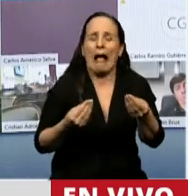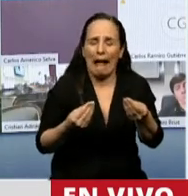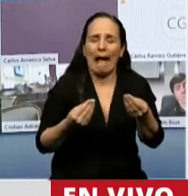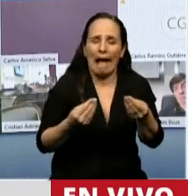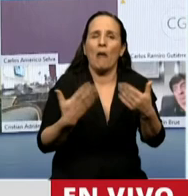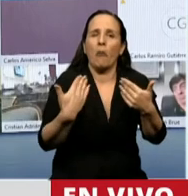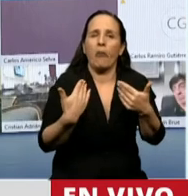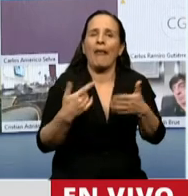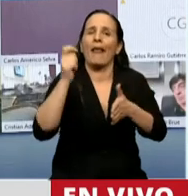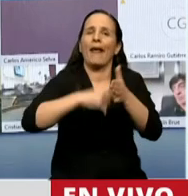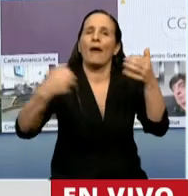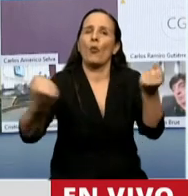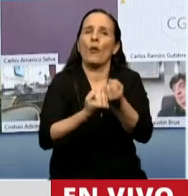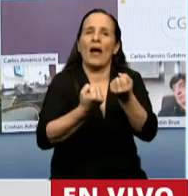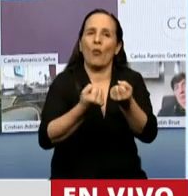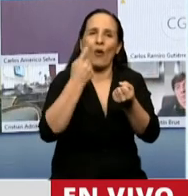internacional.